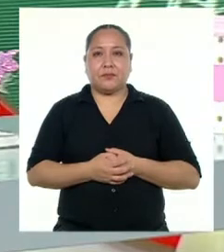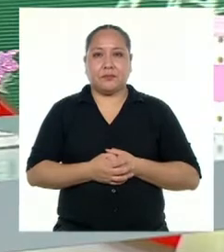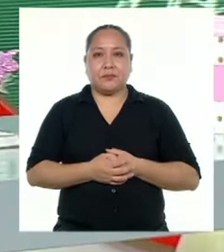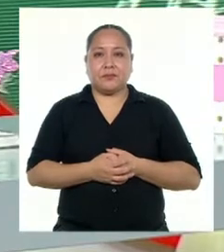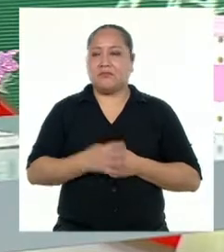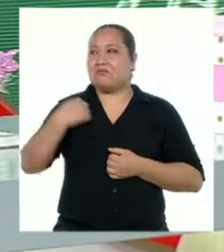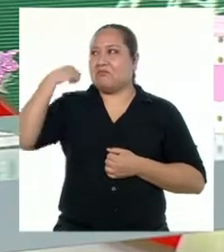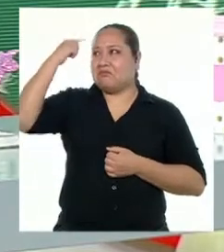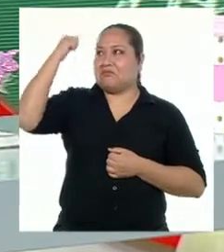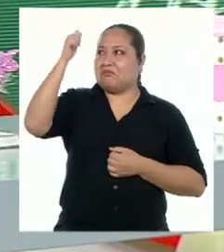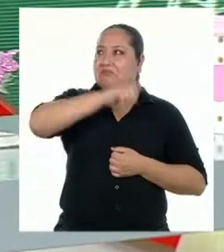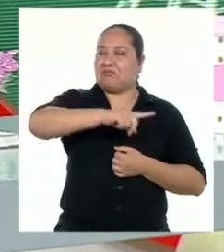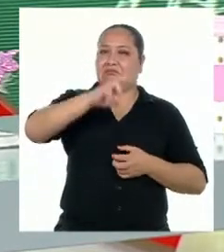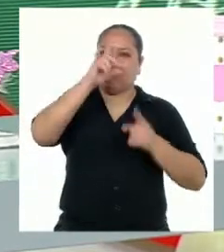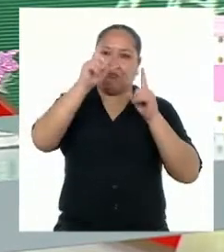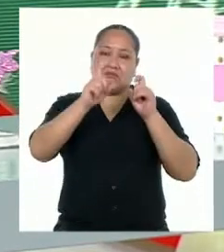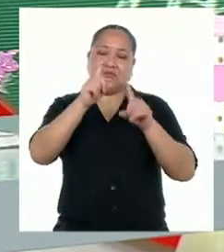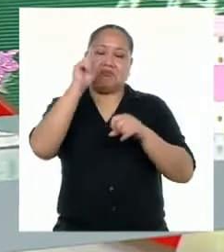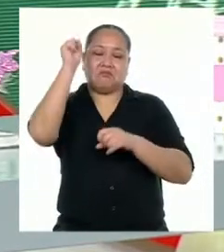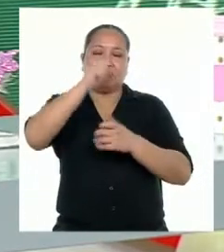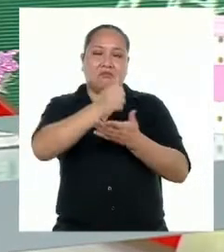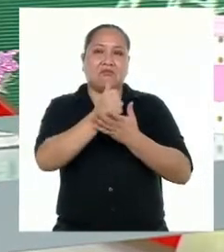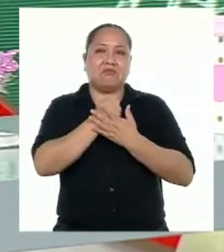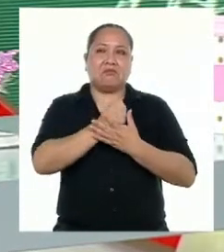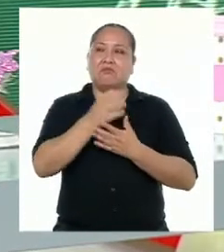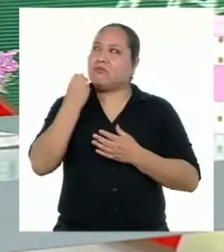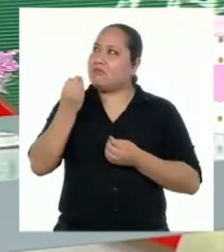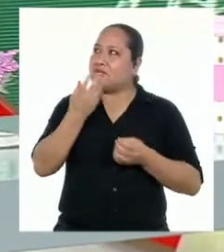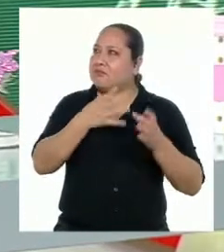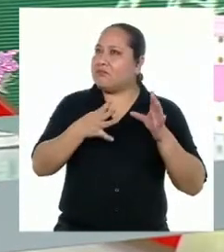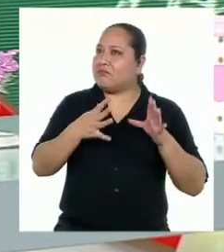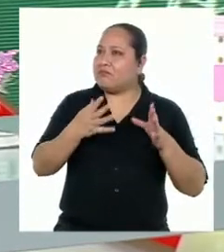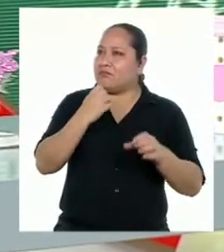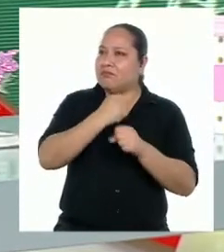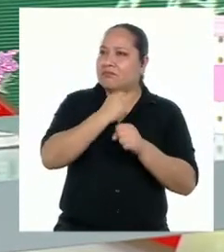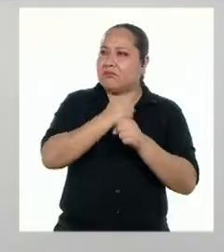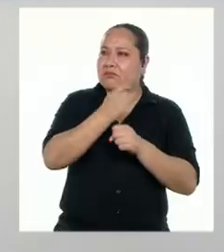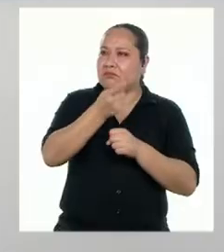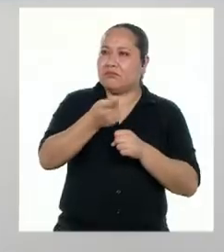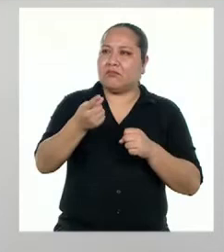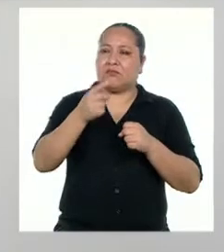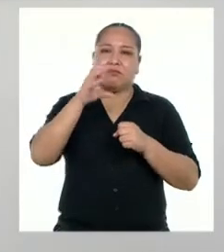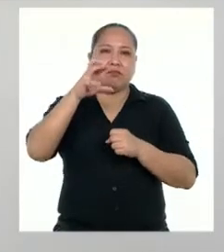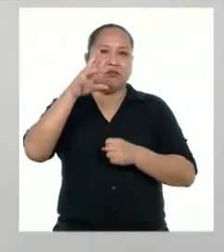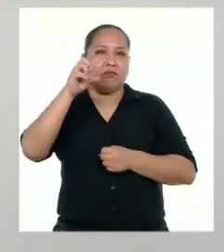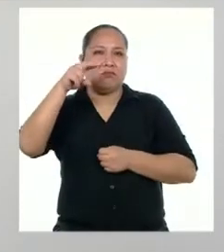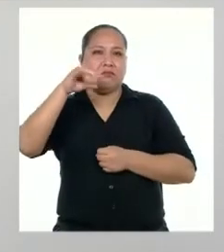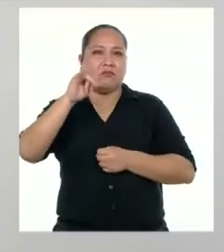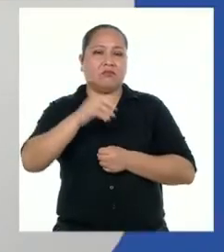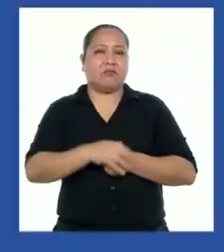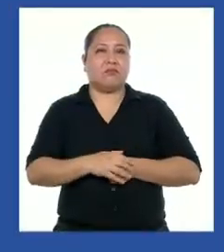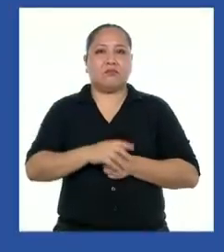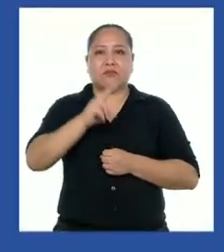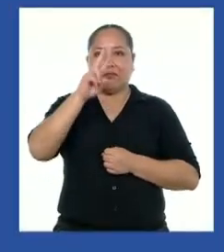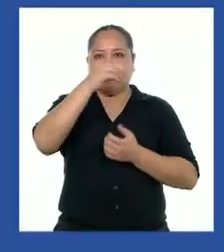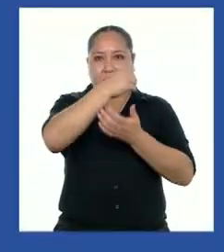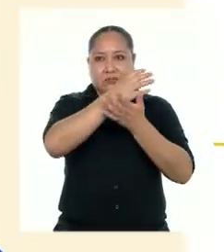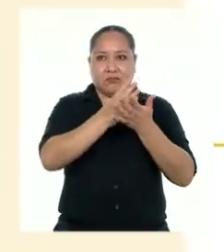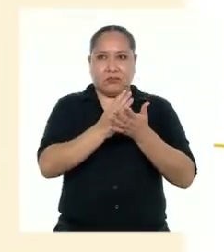Creo que esas preguntas van a ayudar, sí. ¿Y cómo vamos a trabajar esta crónica? Sería en dos partes.